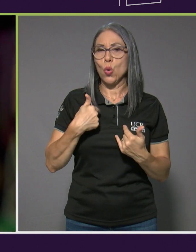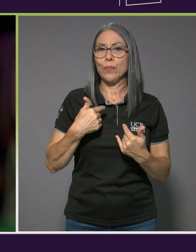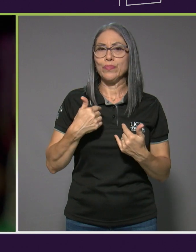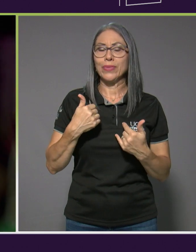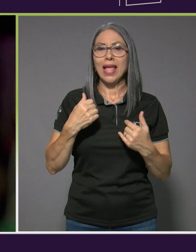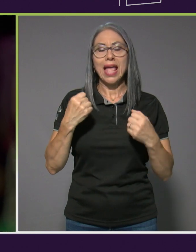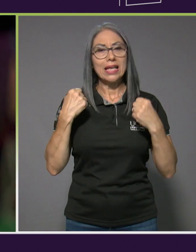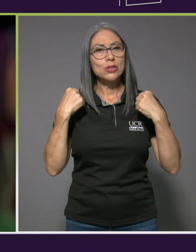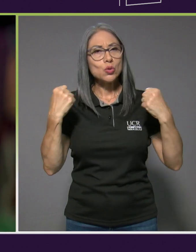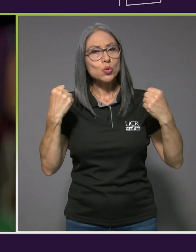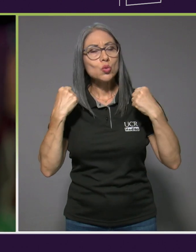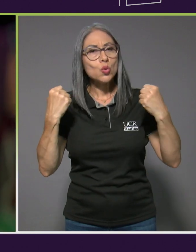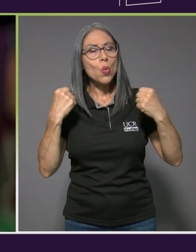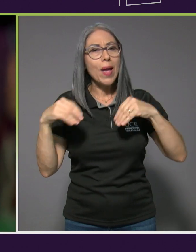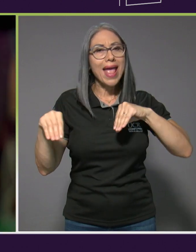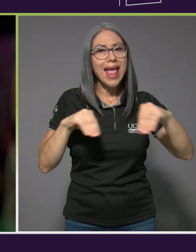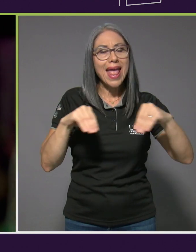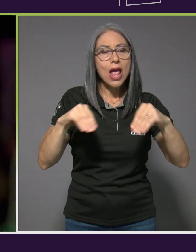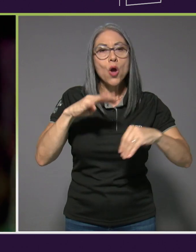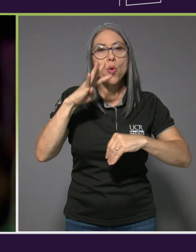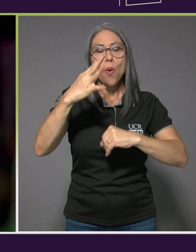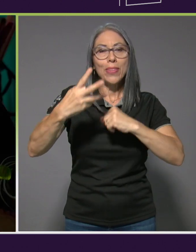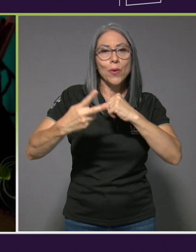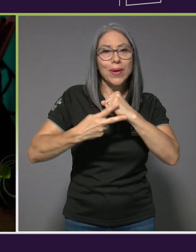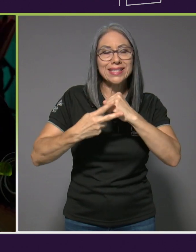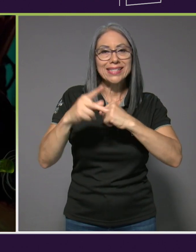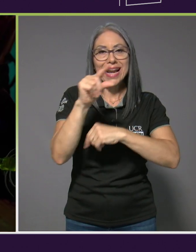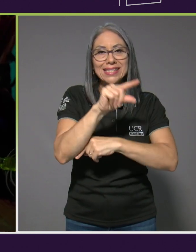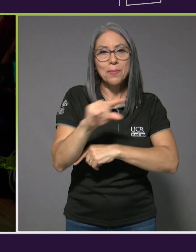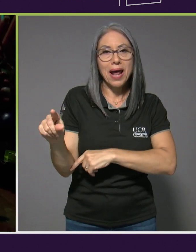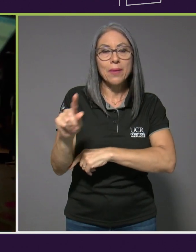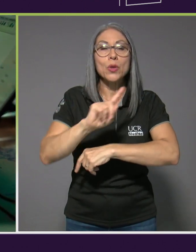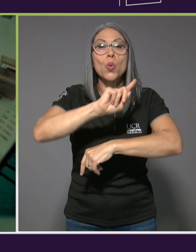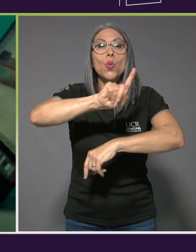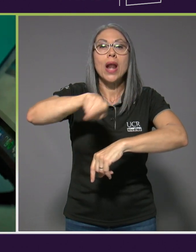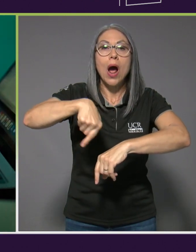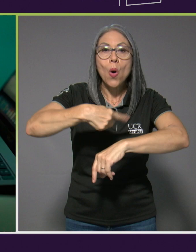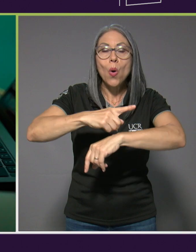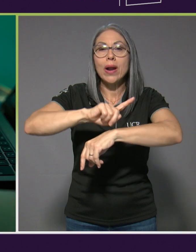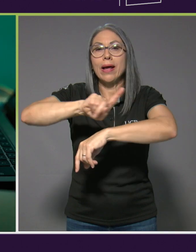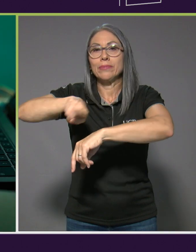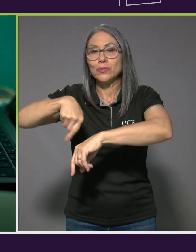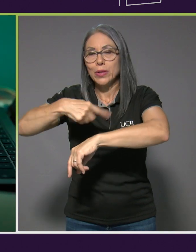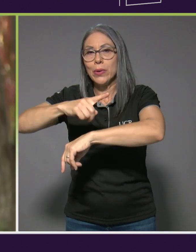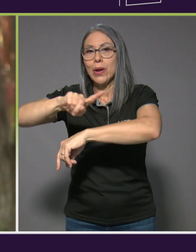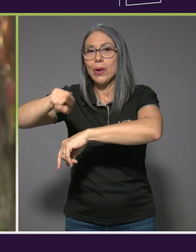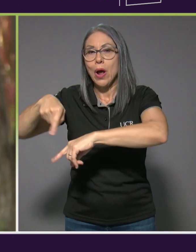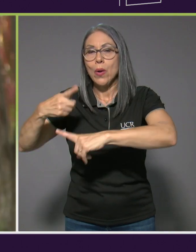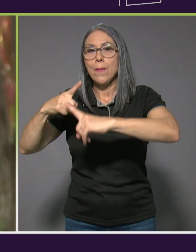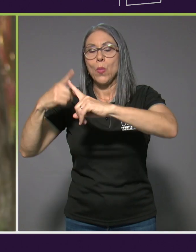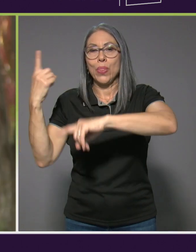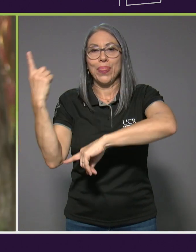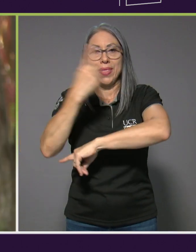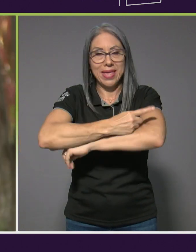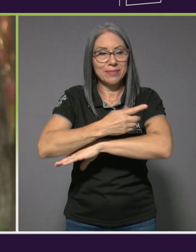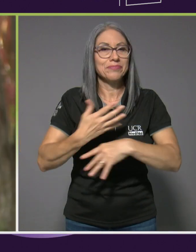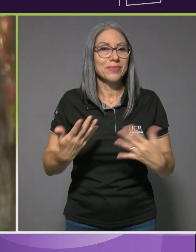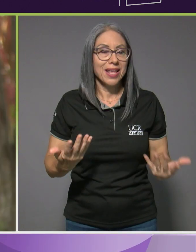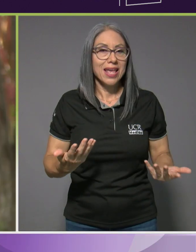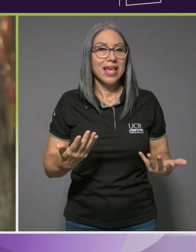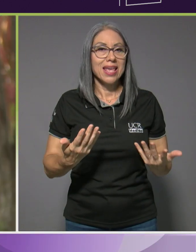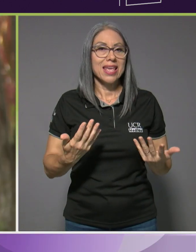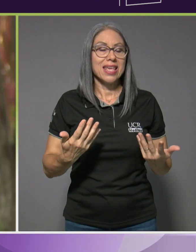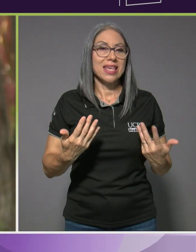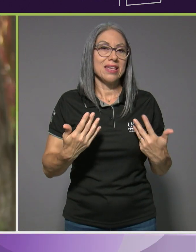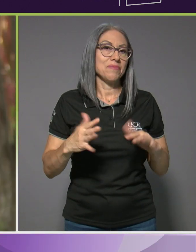cuatro veces a la semana, una hora cada día, entonces cuatro días y el